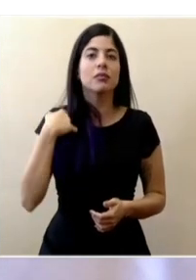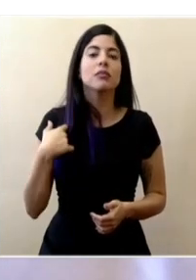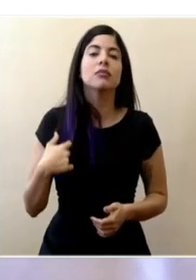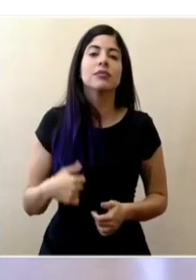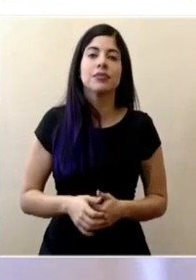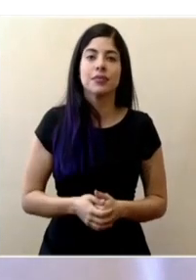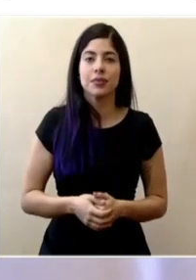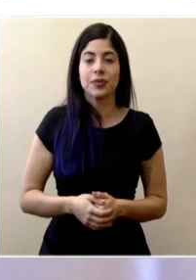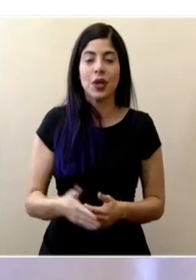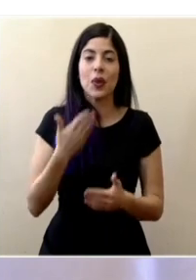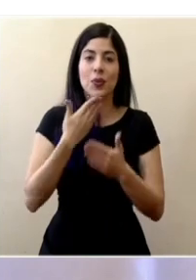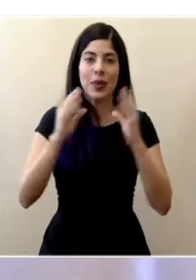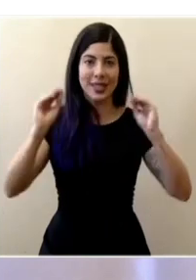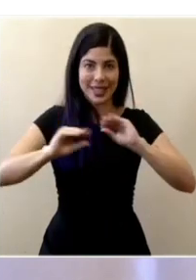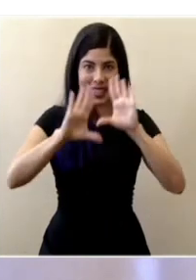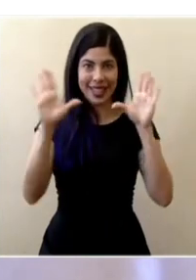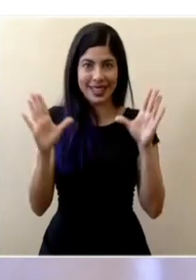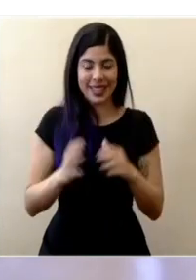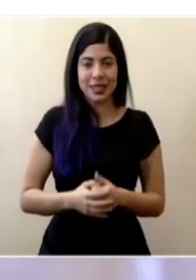Buenos días.